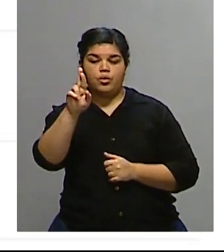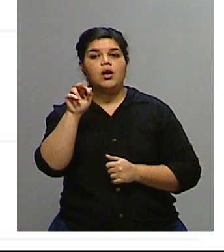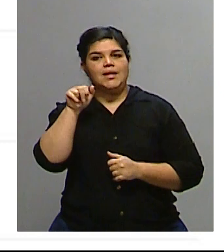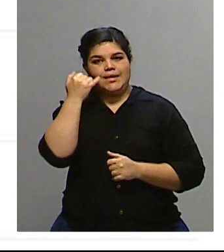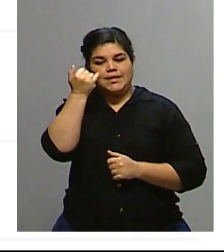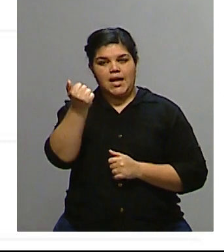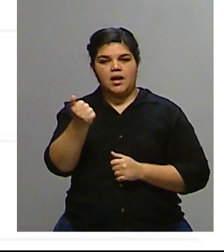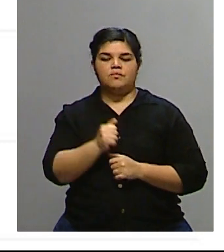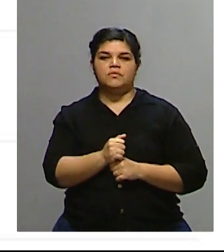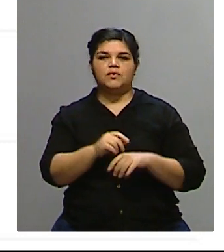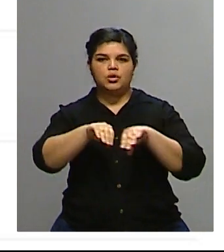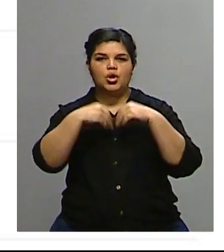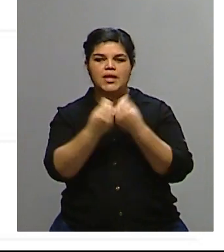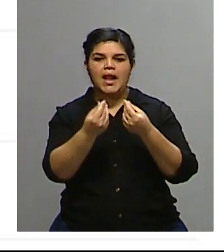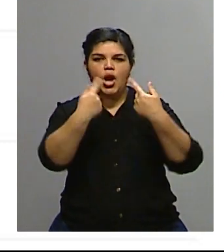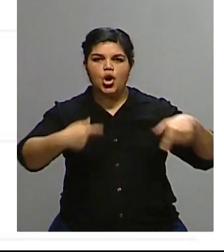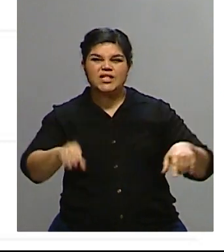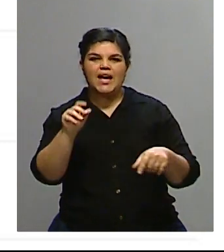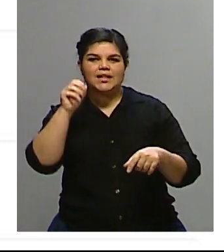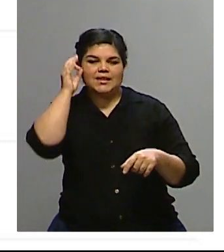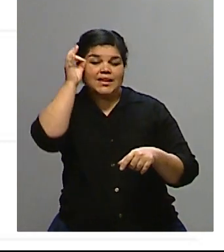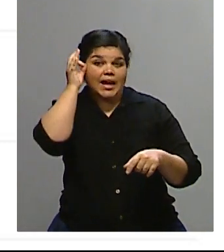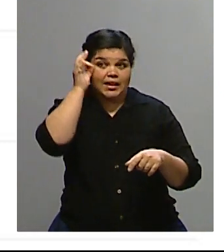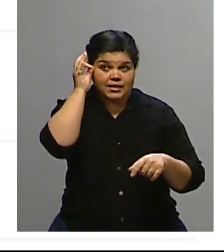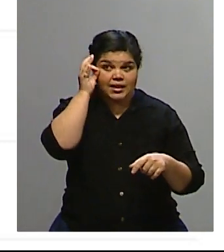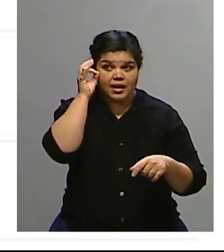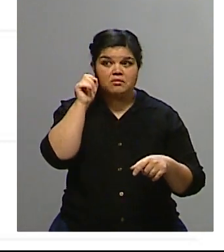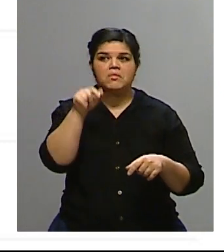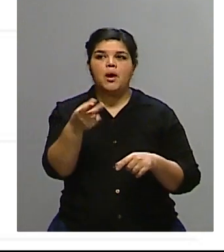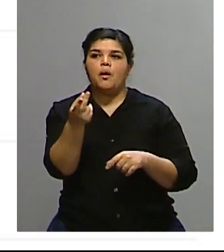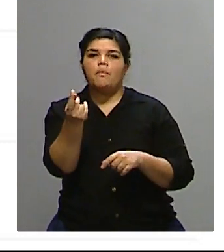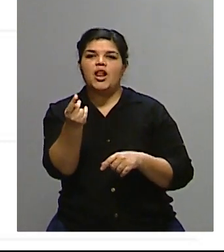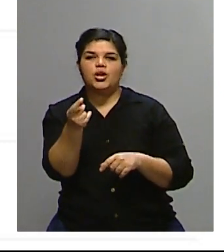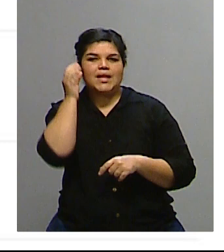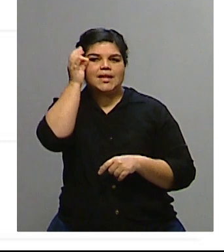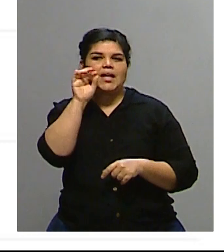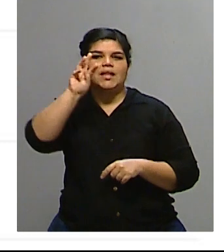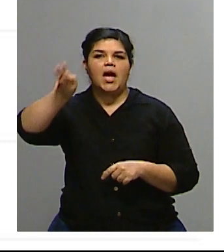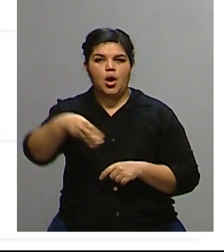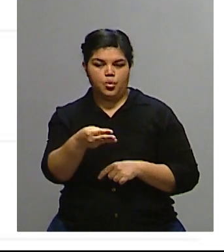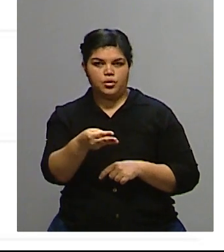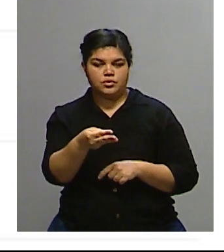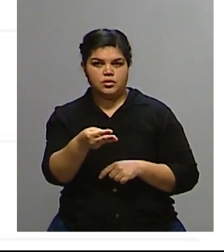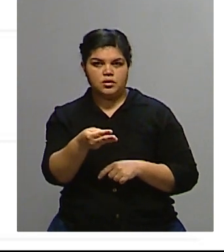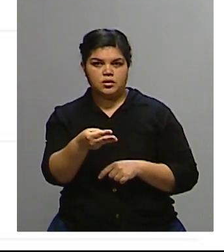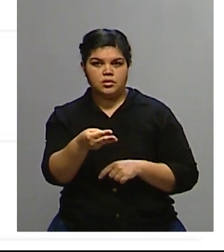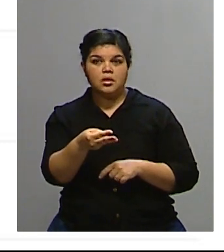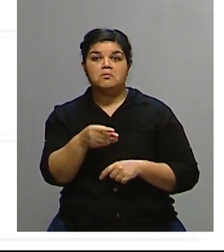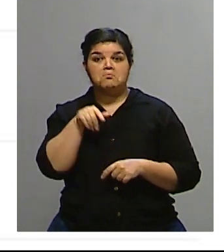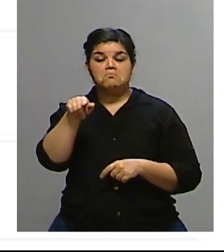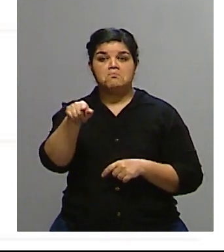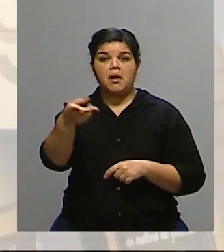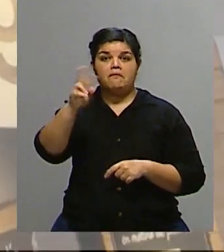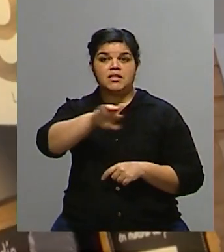a 30 euros. Yolanda Díaz la robaban, bienes 30 por 30. Bueno, así de alguna manera